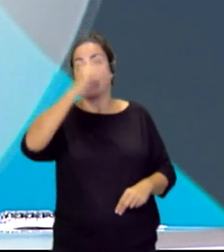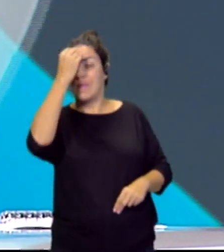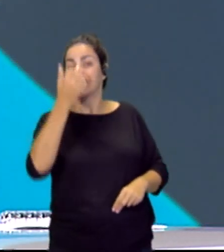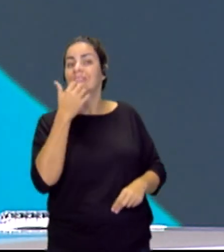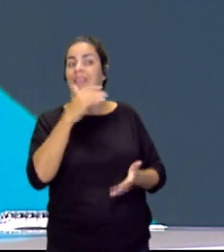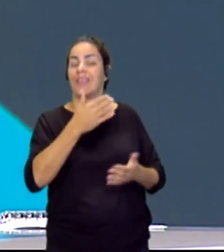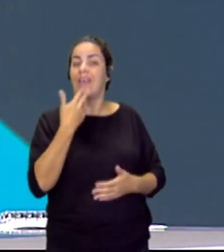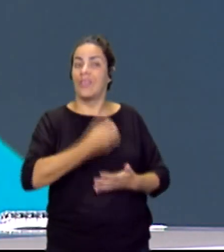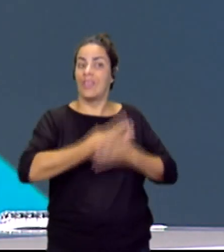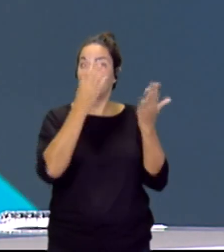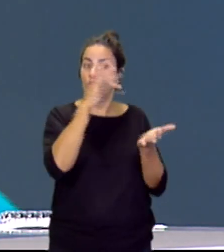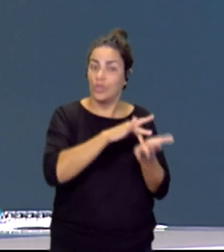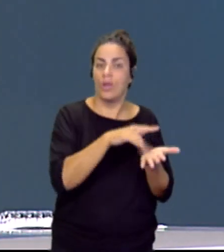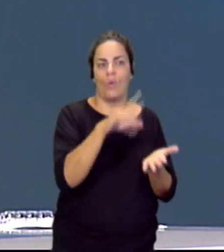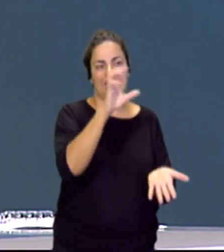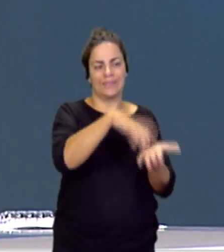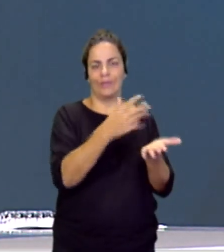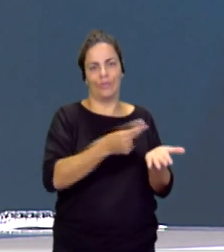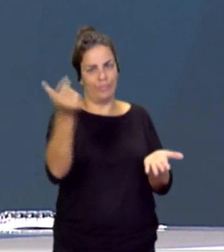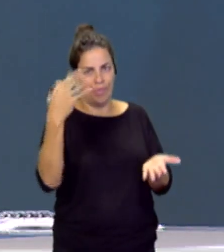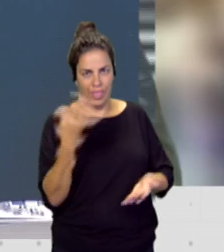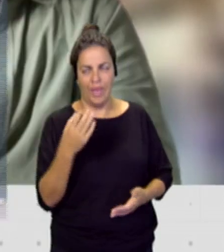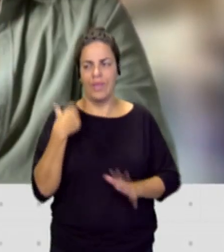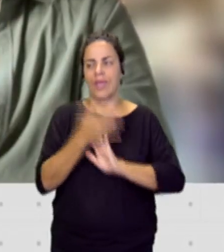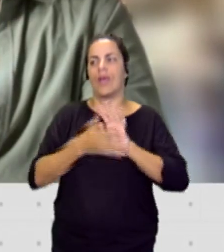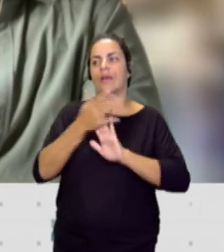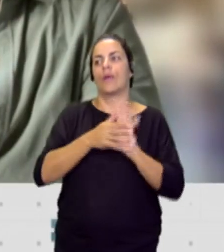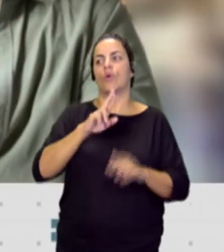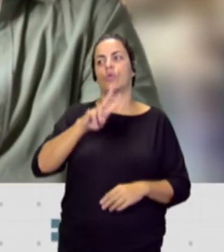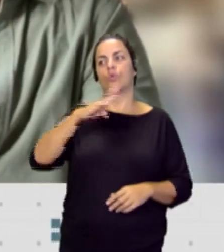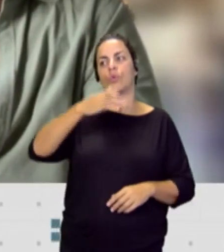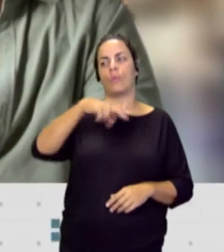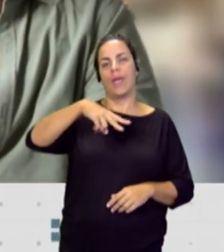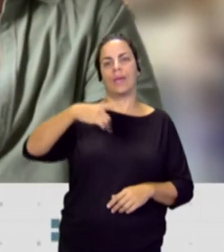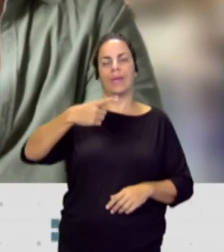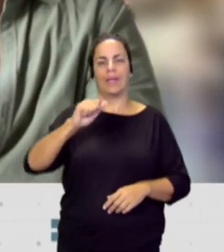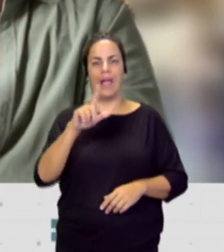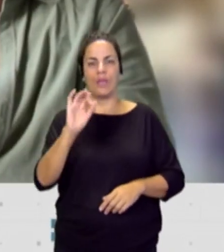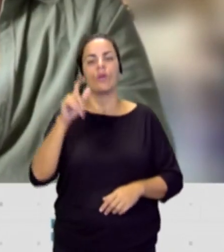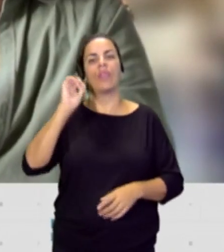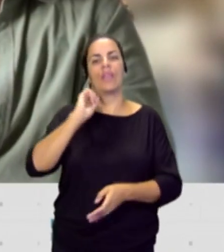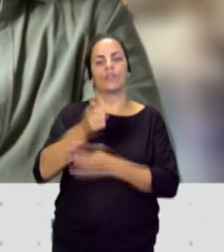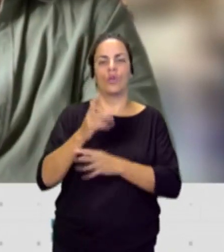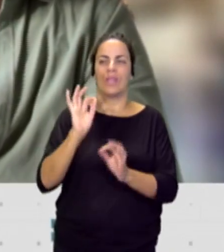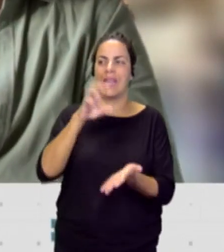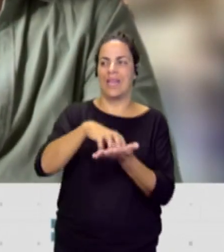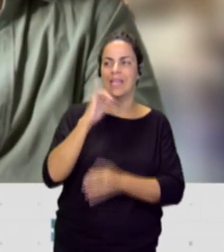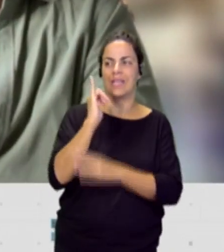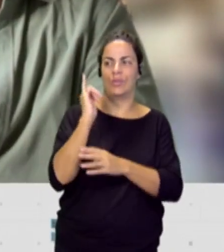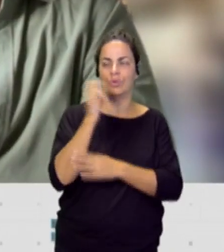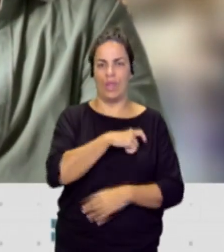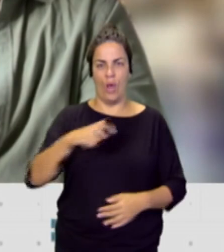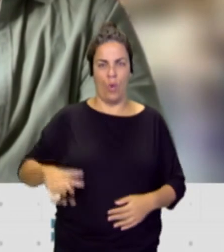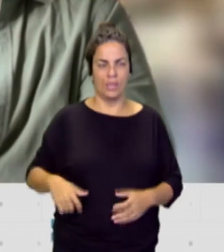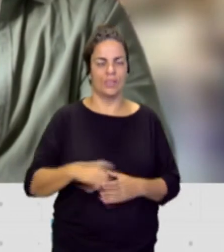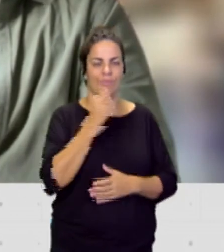que abandonar el centro. Hablamos con Rubén Gallo, que es el director del centro del IS de La Guancha. ¿Qué tal? Muy buenos días. Muy buenos días. ¿Qué tal, Pilar?